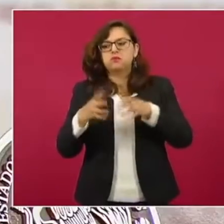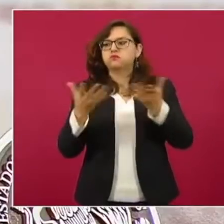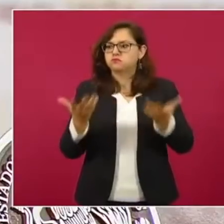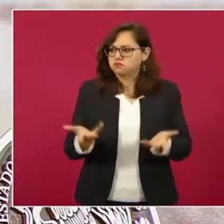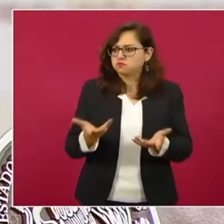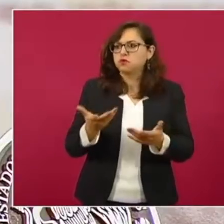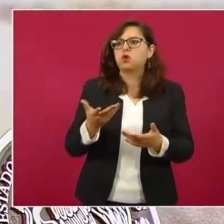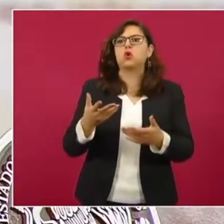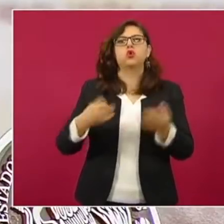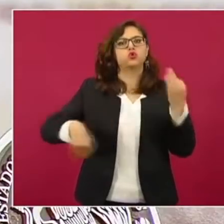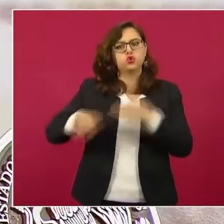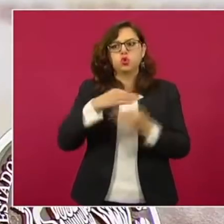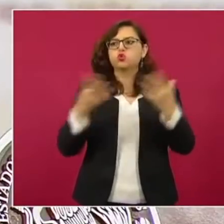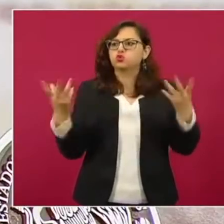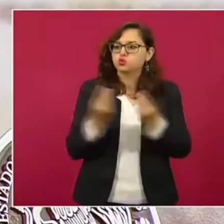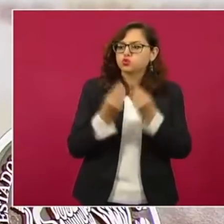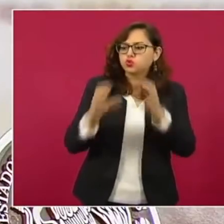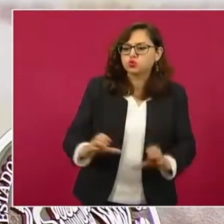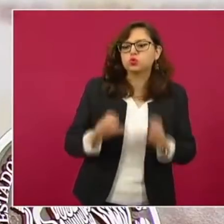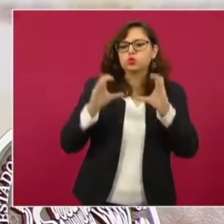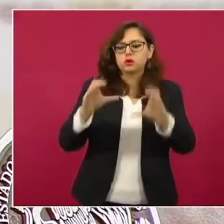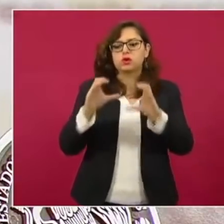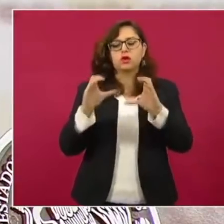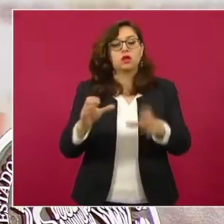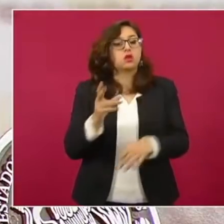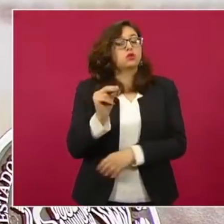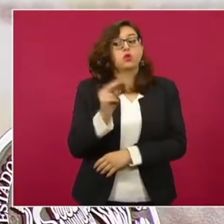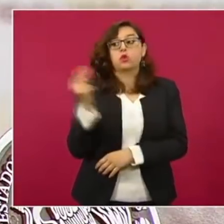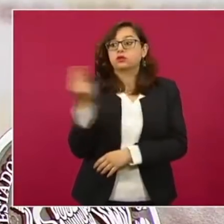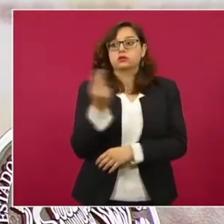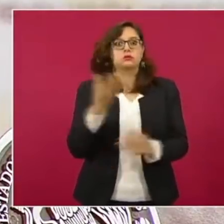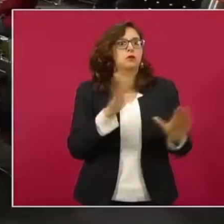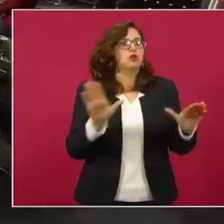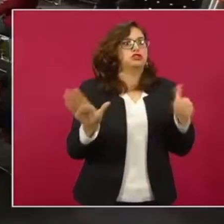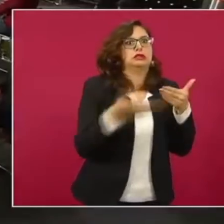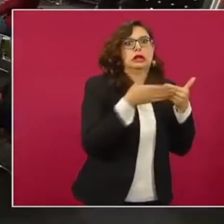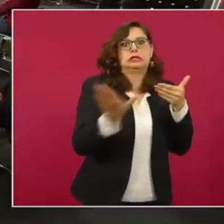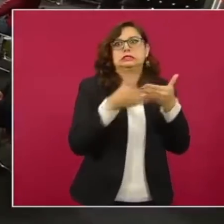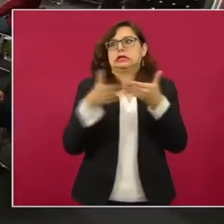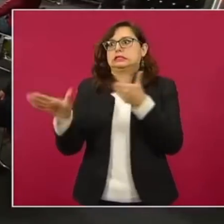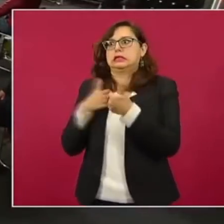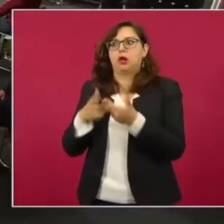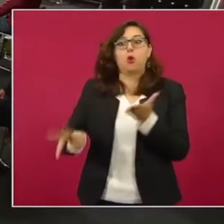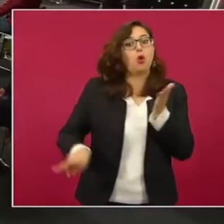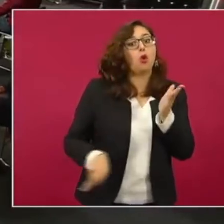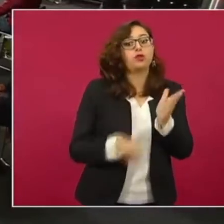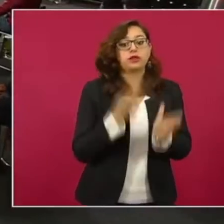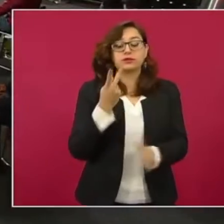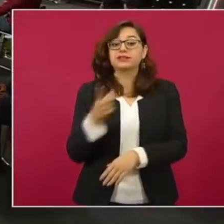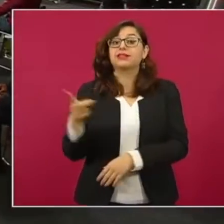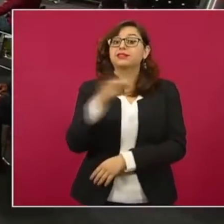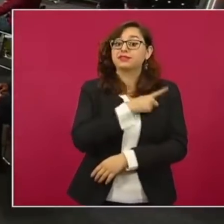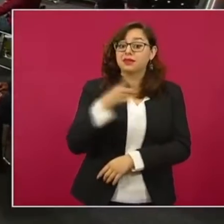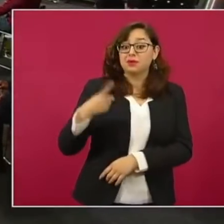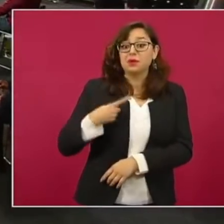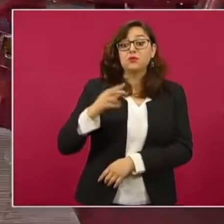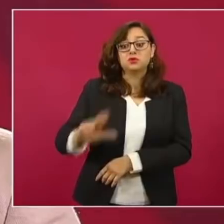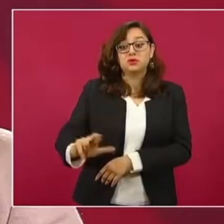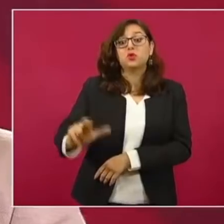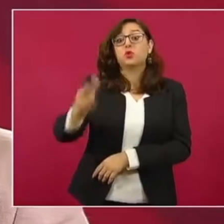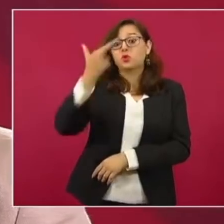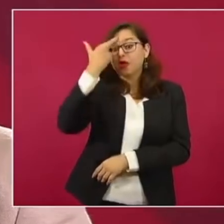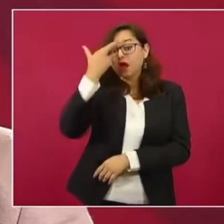recordar y también hacer un reconocimiento que el 90% de las empresas durante los diferentes